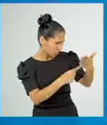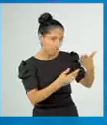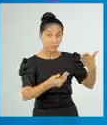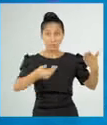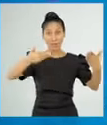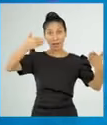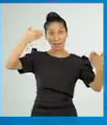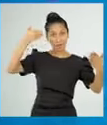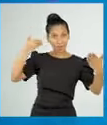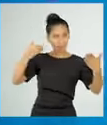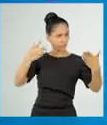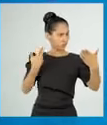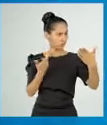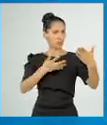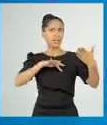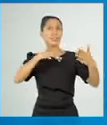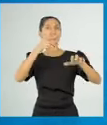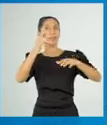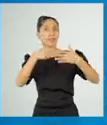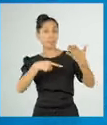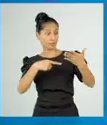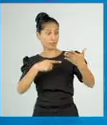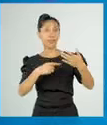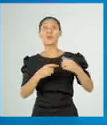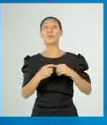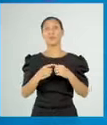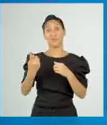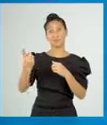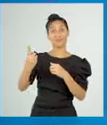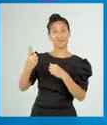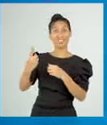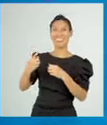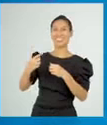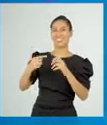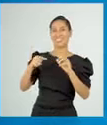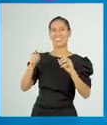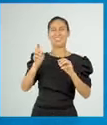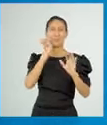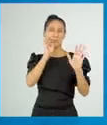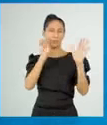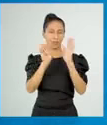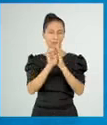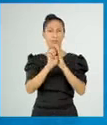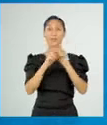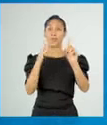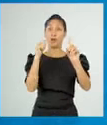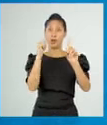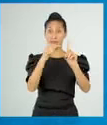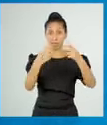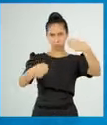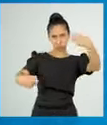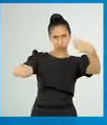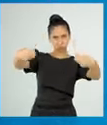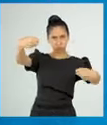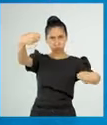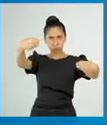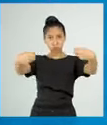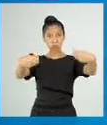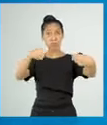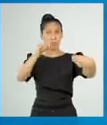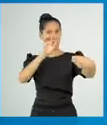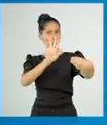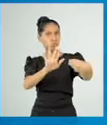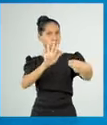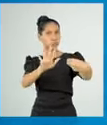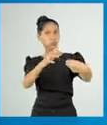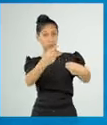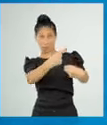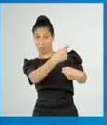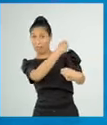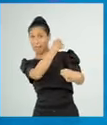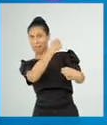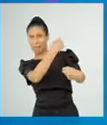los guiños del camión para indicarles a los automovilistas de atrás la conveniencia de adelantarlo.